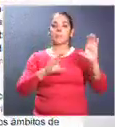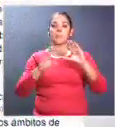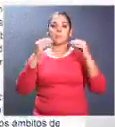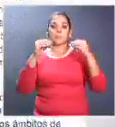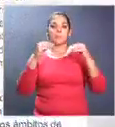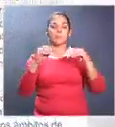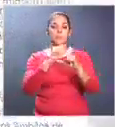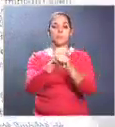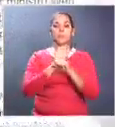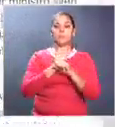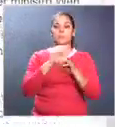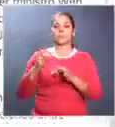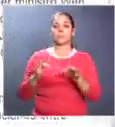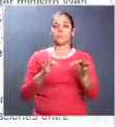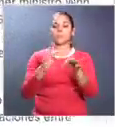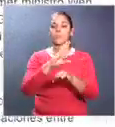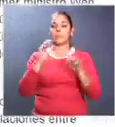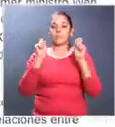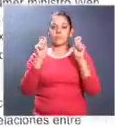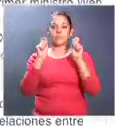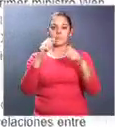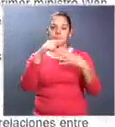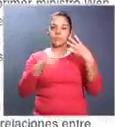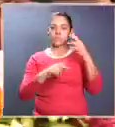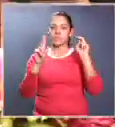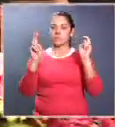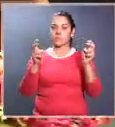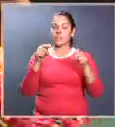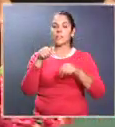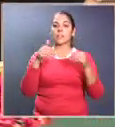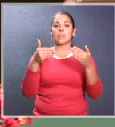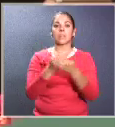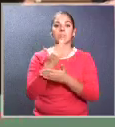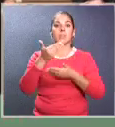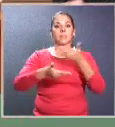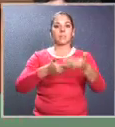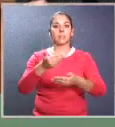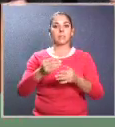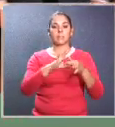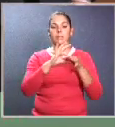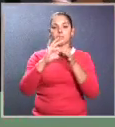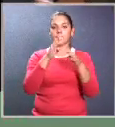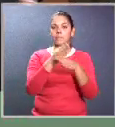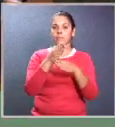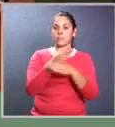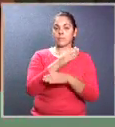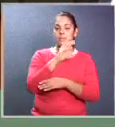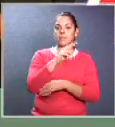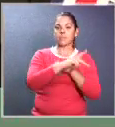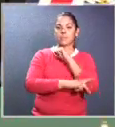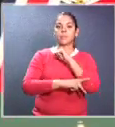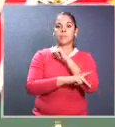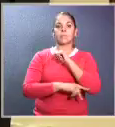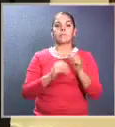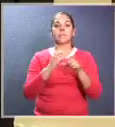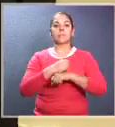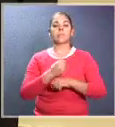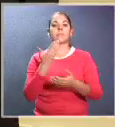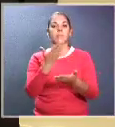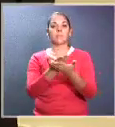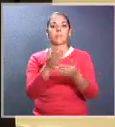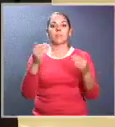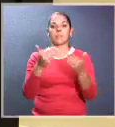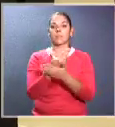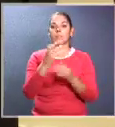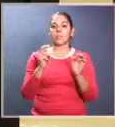la seguridad, el turismo y la educación. Esta nueva etapa en la relación entre ambos países generará nuevas